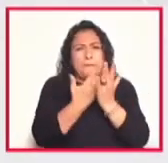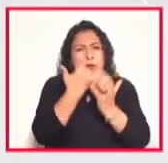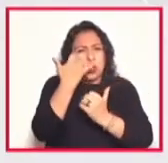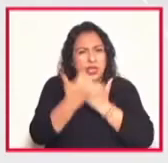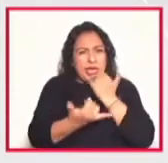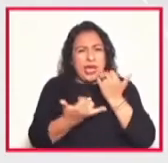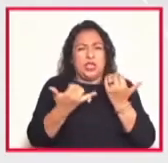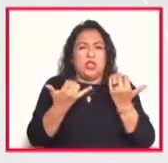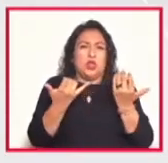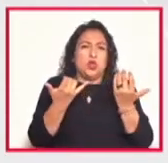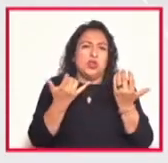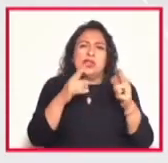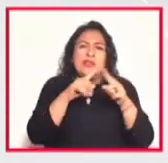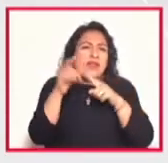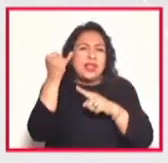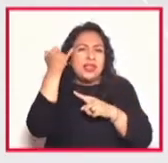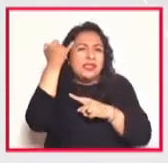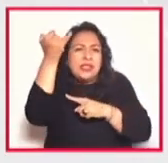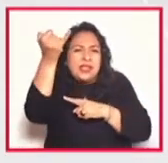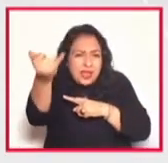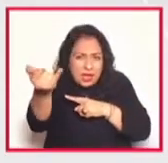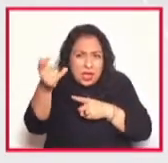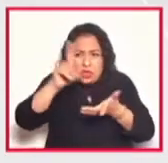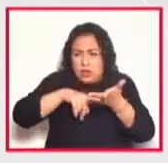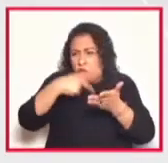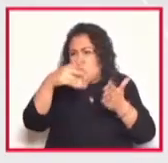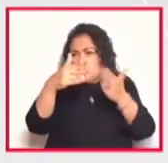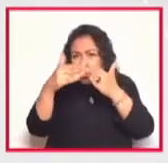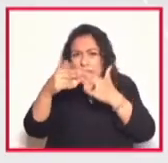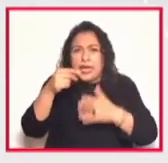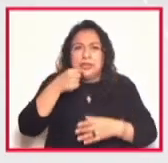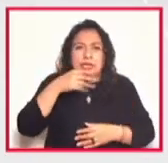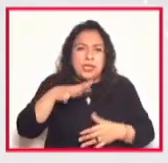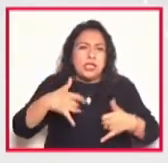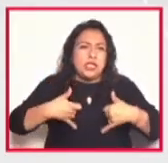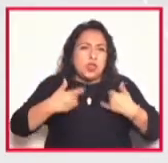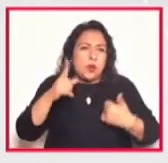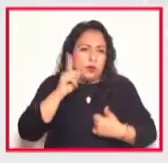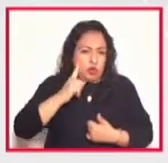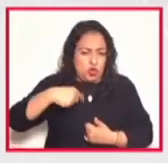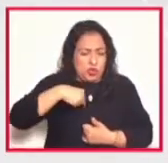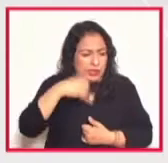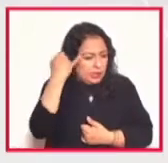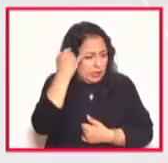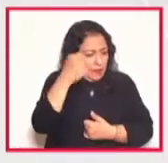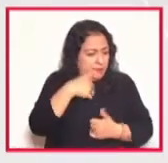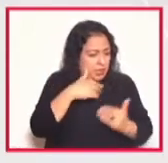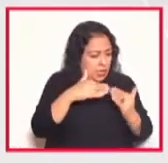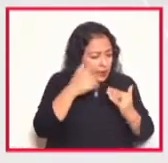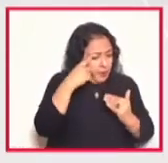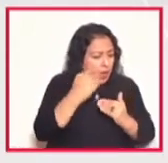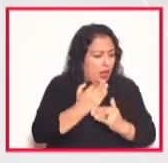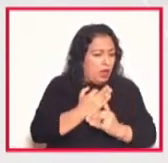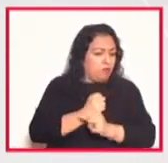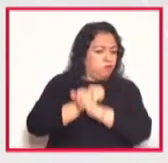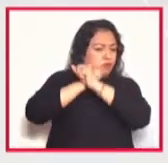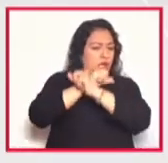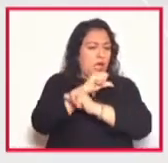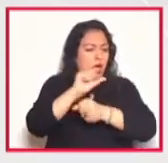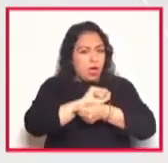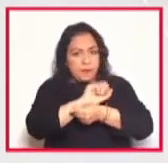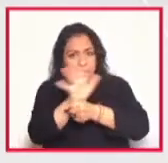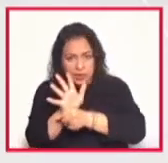estrategias que se han ideado desde casa que las niñas las jóvenes y las mujeres hemos ideado desde casa para hacer frente a la contingencia pero también para